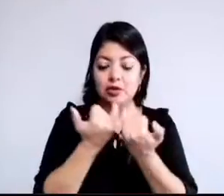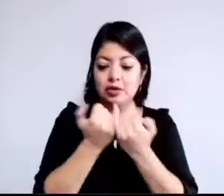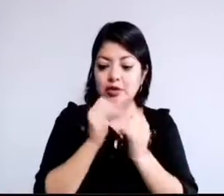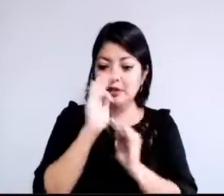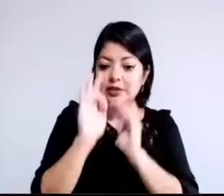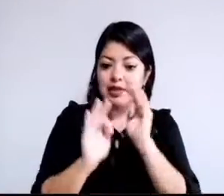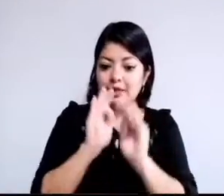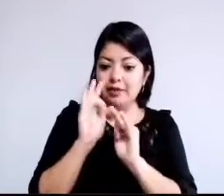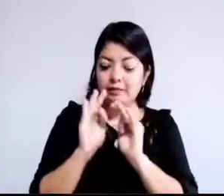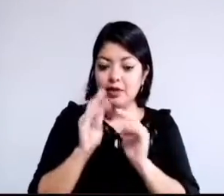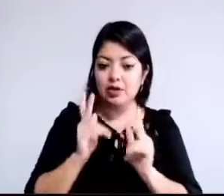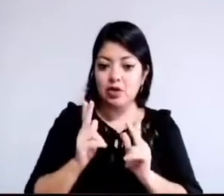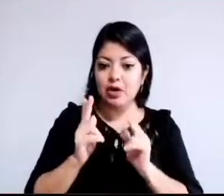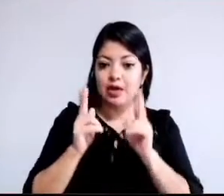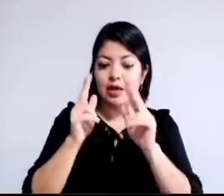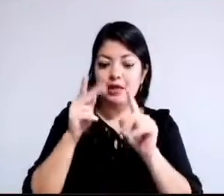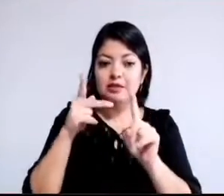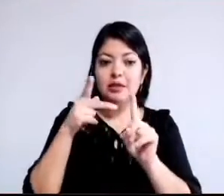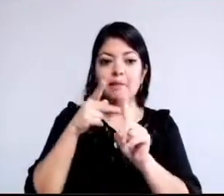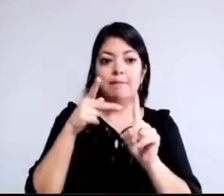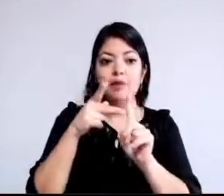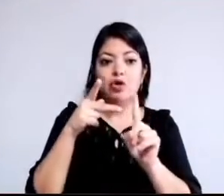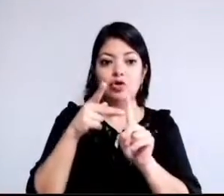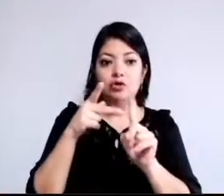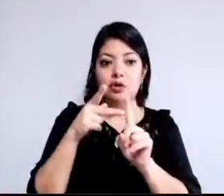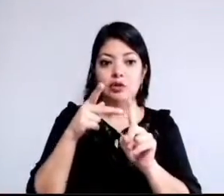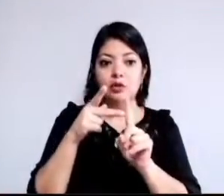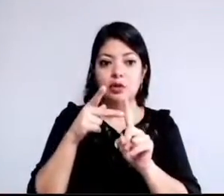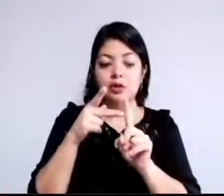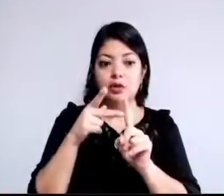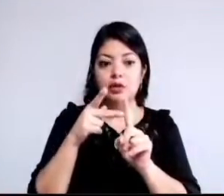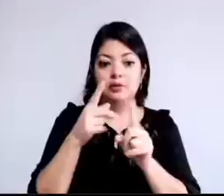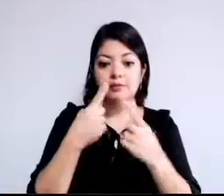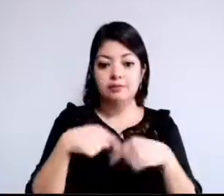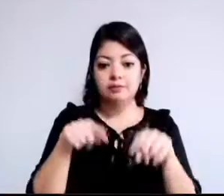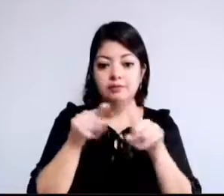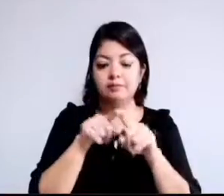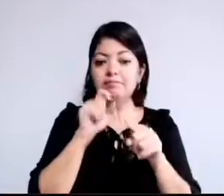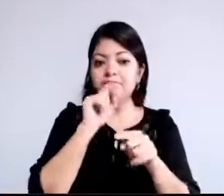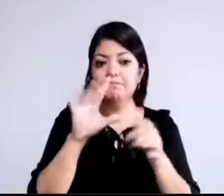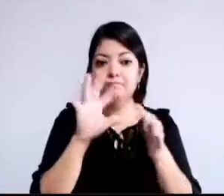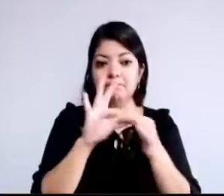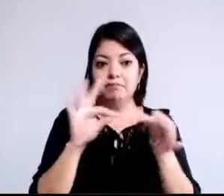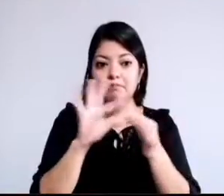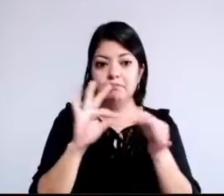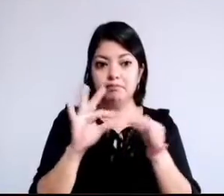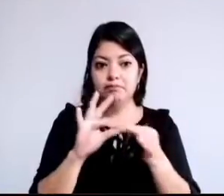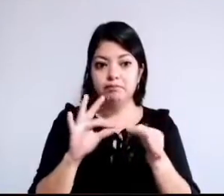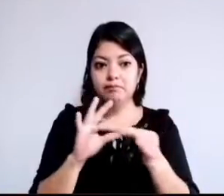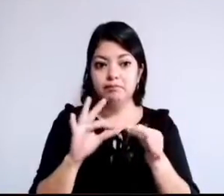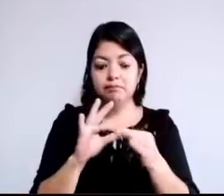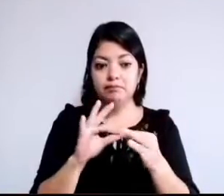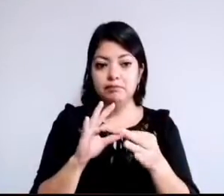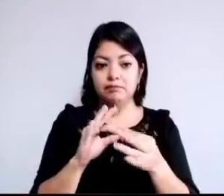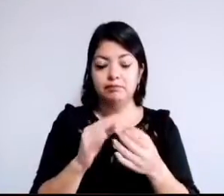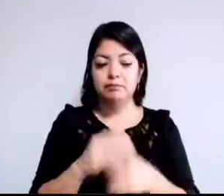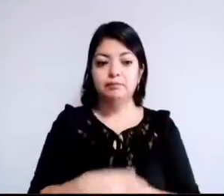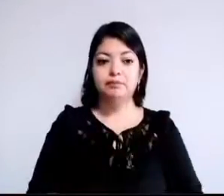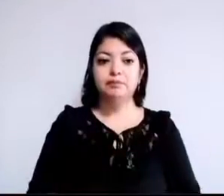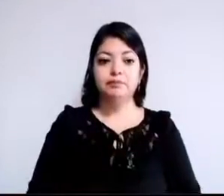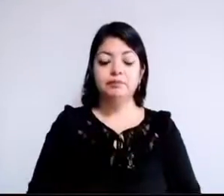cáncer de próstata, de conformidad con la siguiente exposición de motivos.